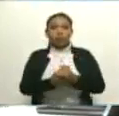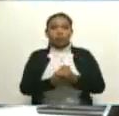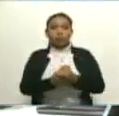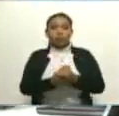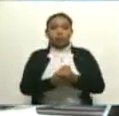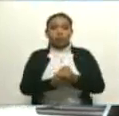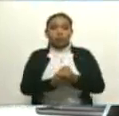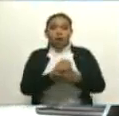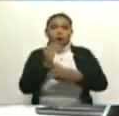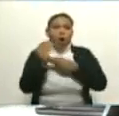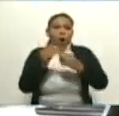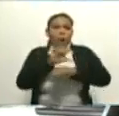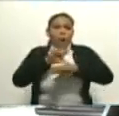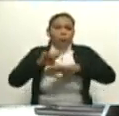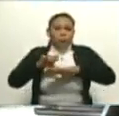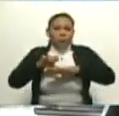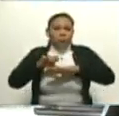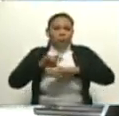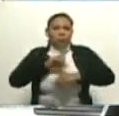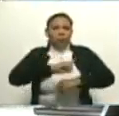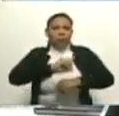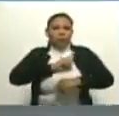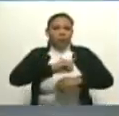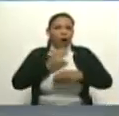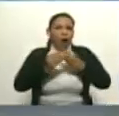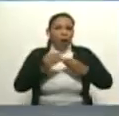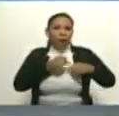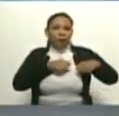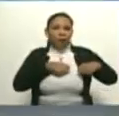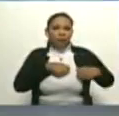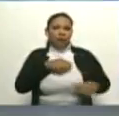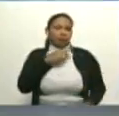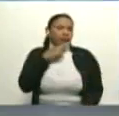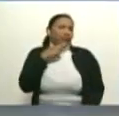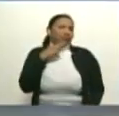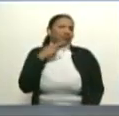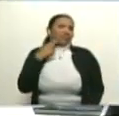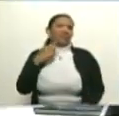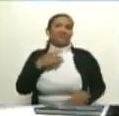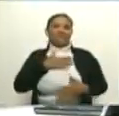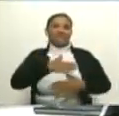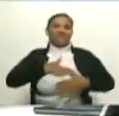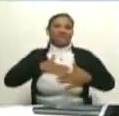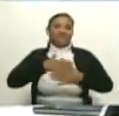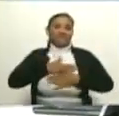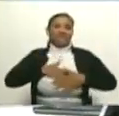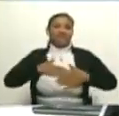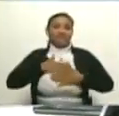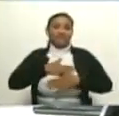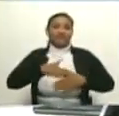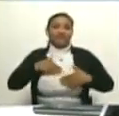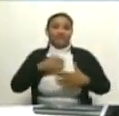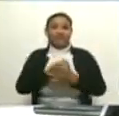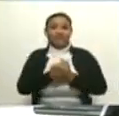¿Cómo es una operación de marcapaso? Es sabrosa. Sí. Es agradable. ¿Cómo le entras ahí?